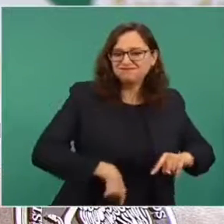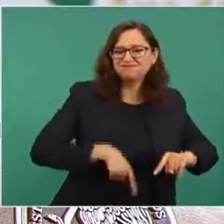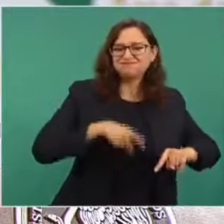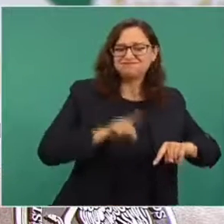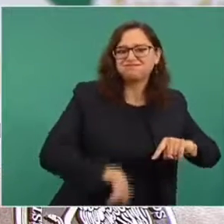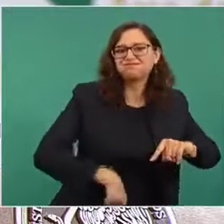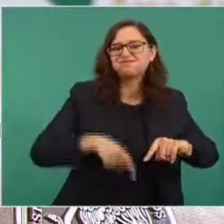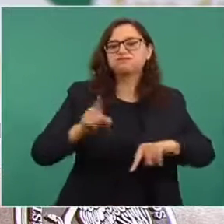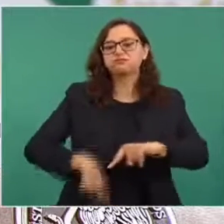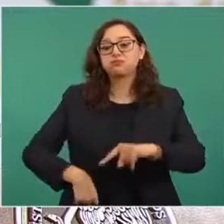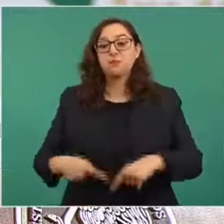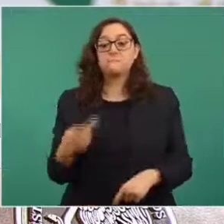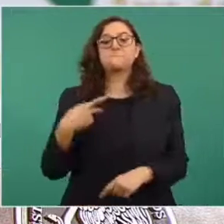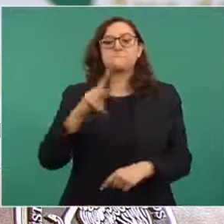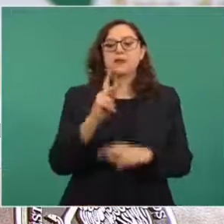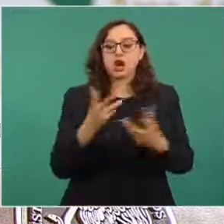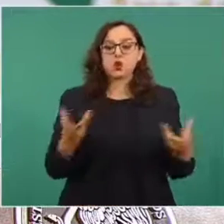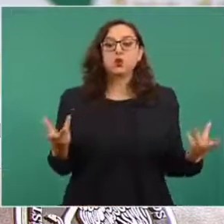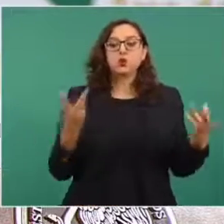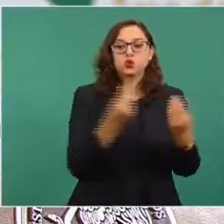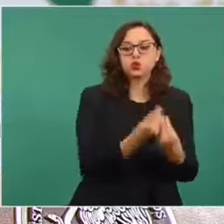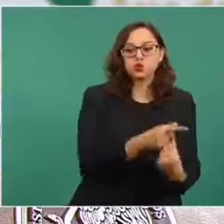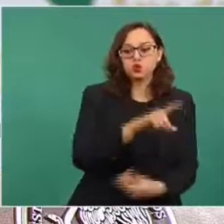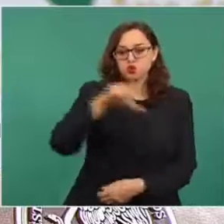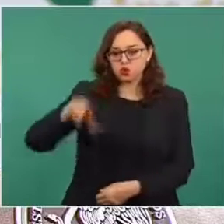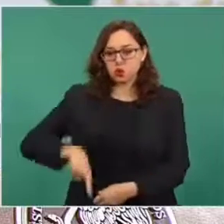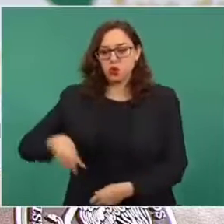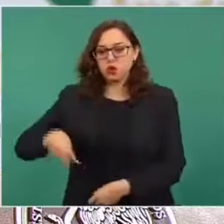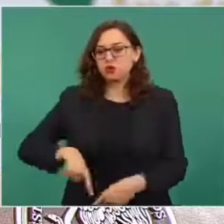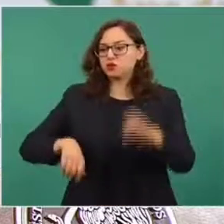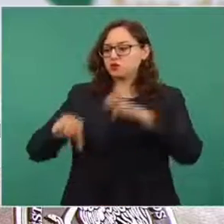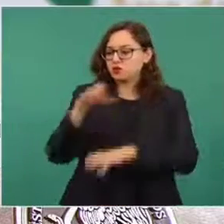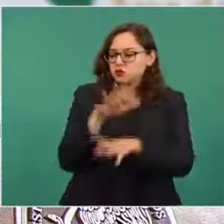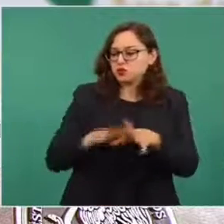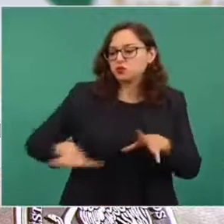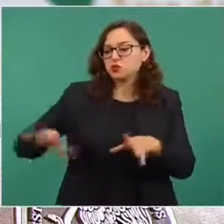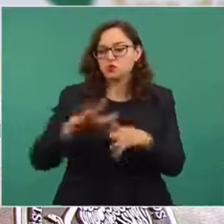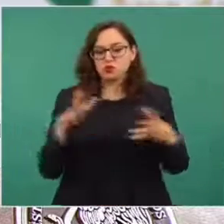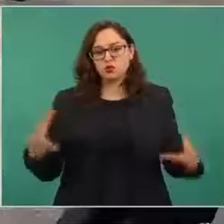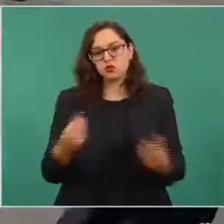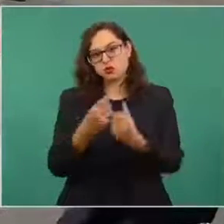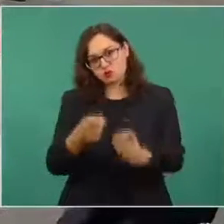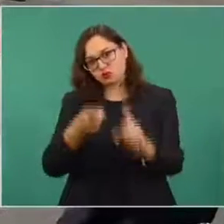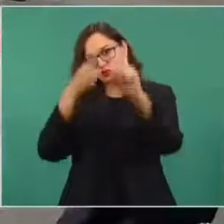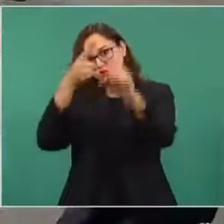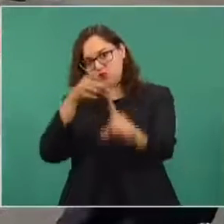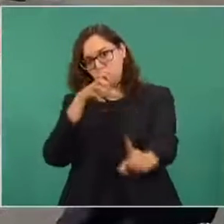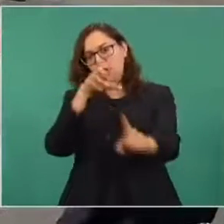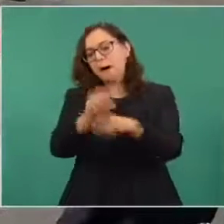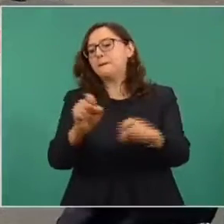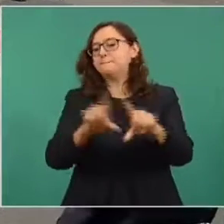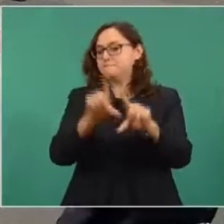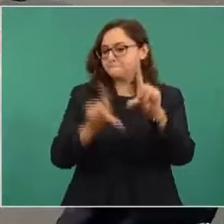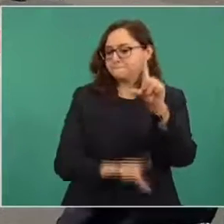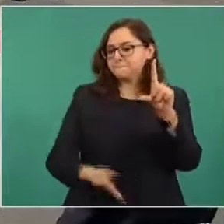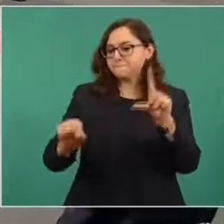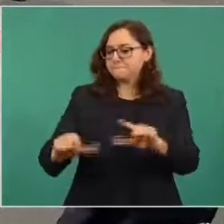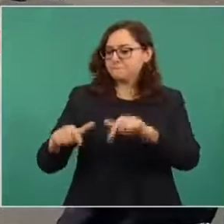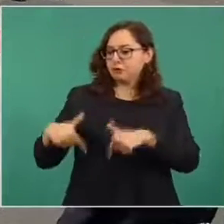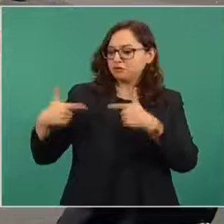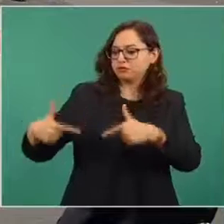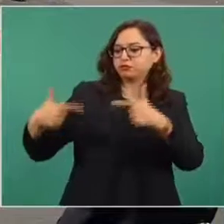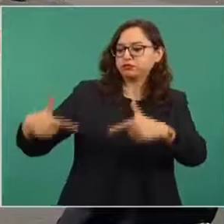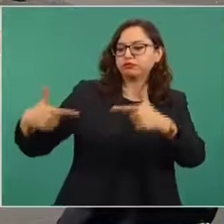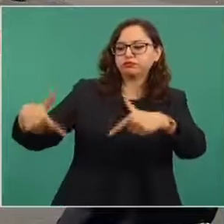sociedad civil, alcanzaremos las metas del México que queremos para nuestros hijos y para nuestros nietos. Por ello,